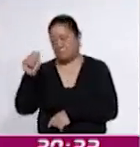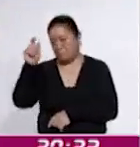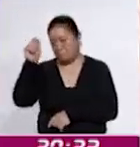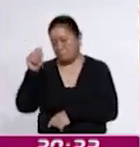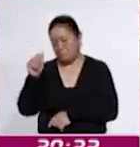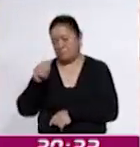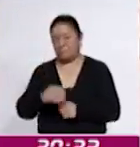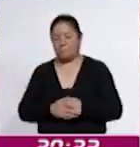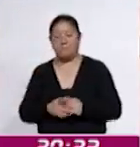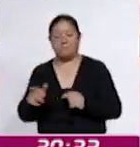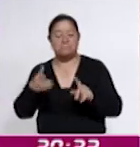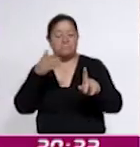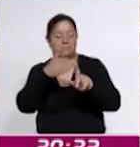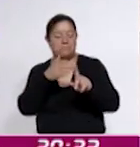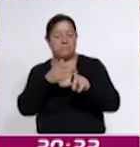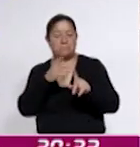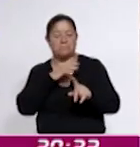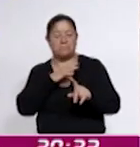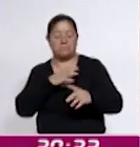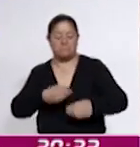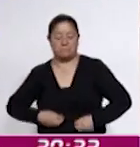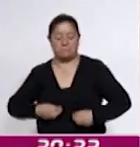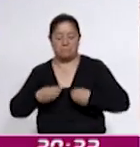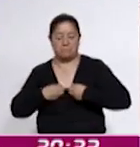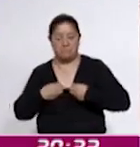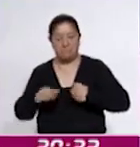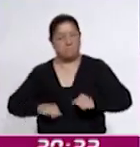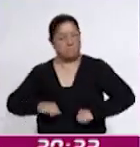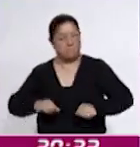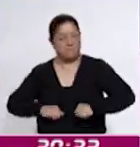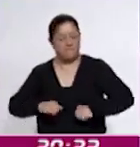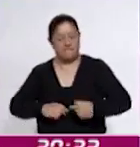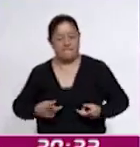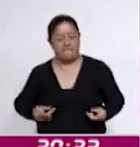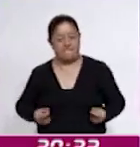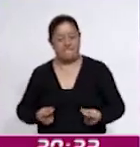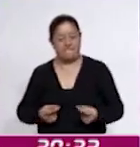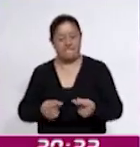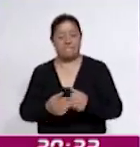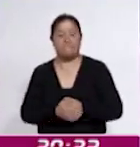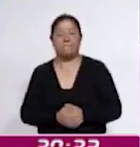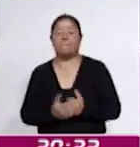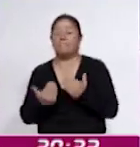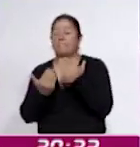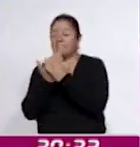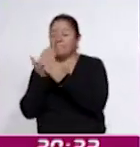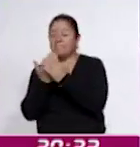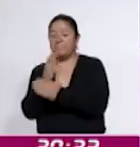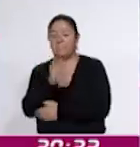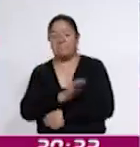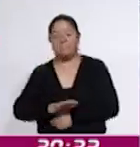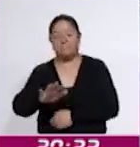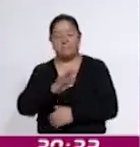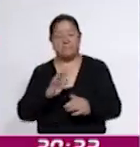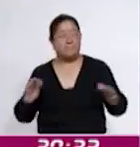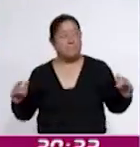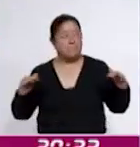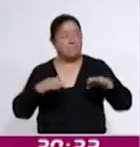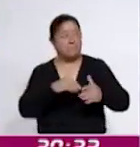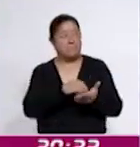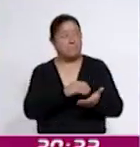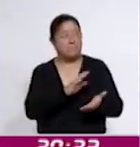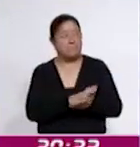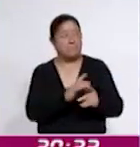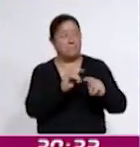promover una vida activa y saludable entre este grupo poblacional. Desde temprana hora, los participantes se dieron cita en la carretera